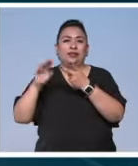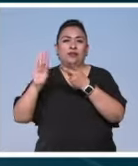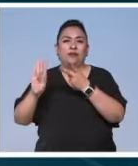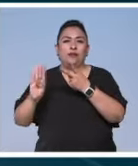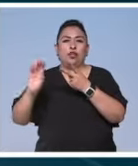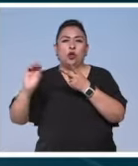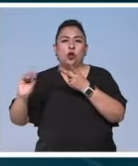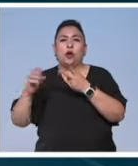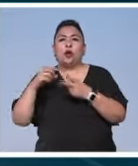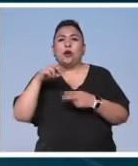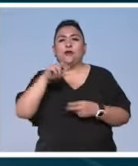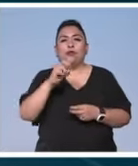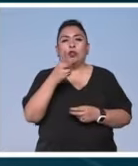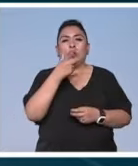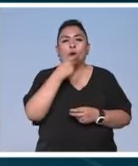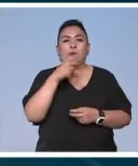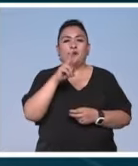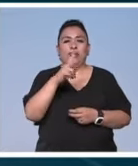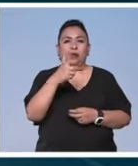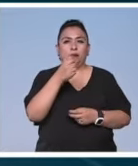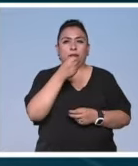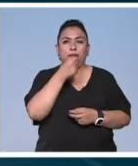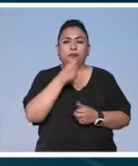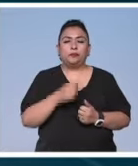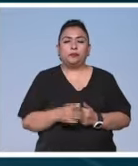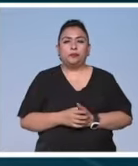Ochoa, Noticias 22, Víctor Gaspar.